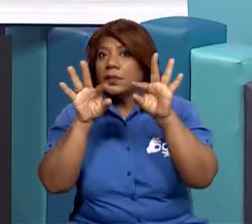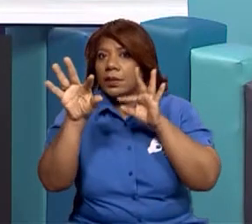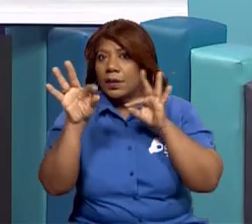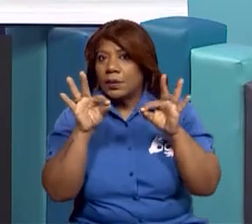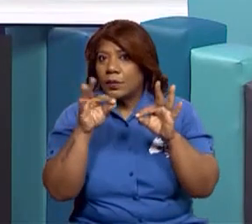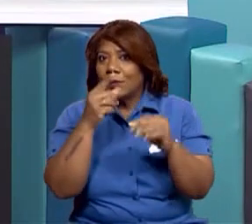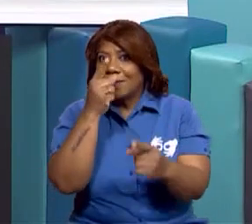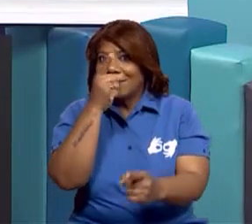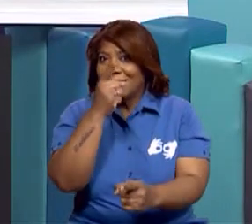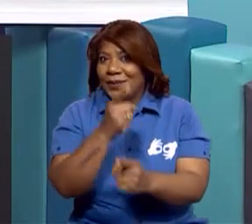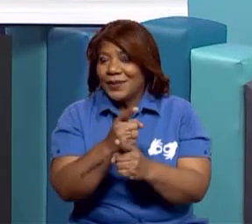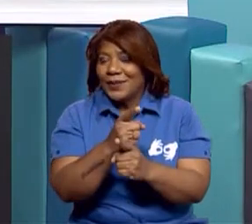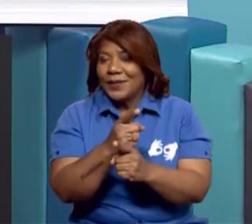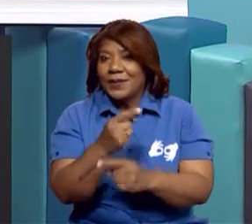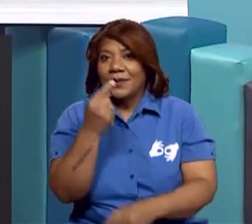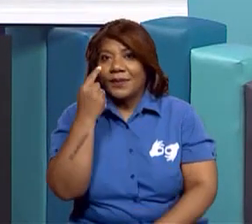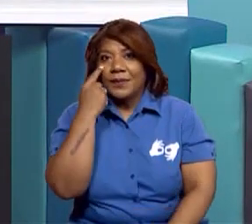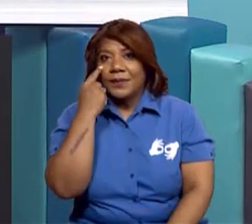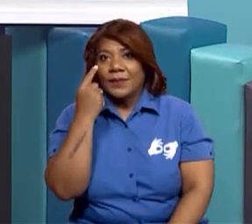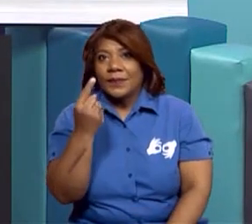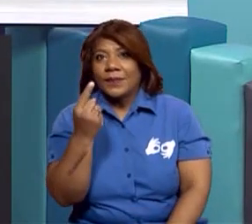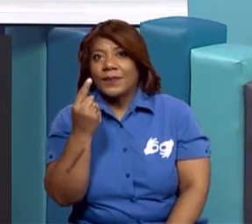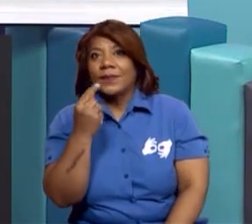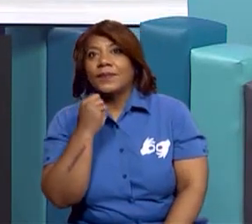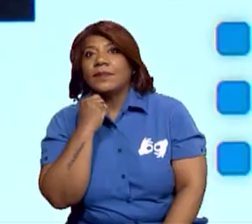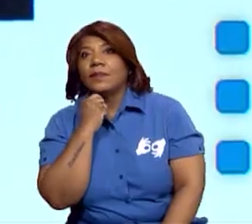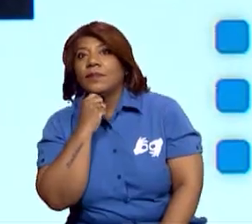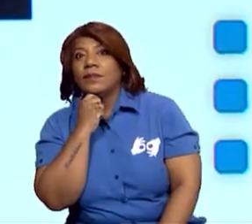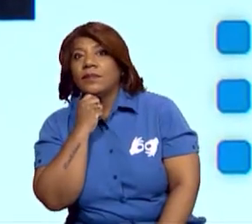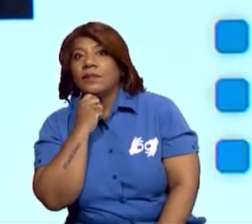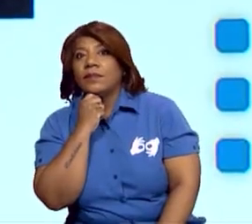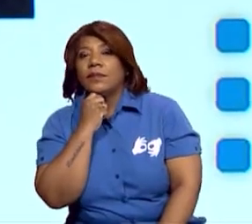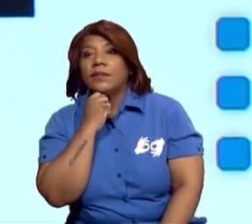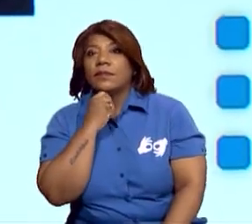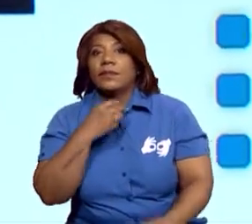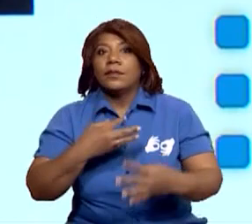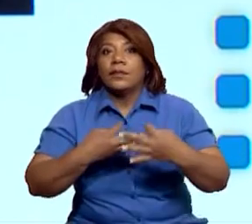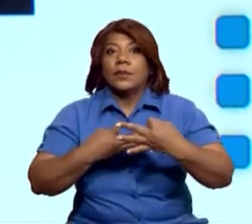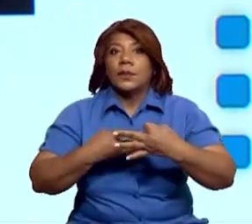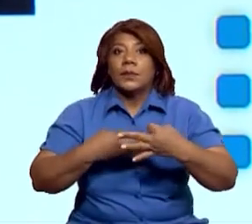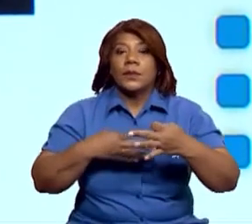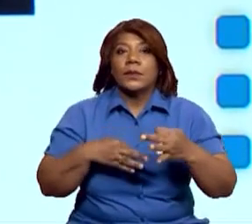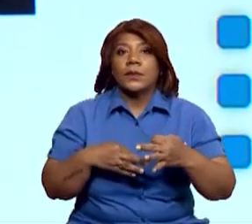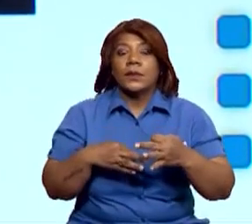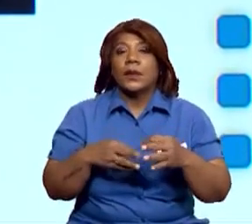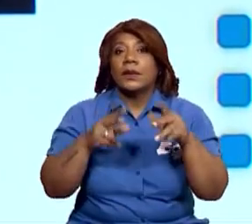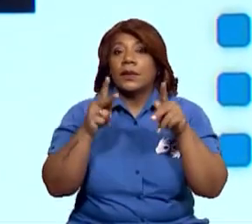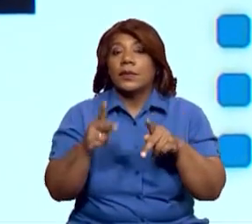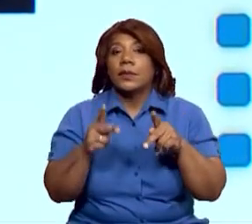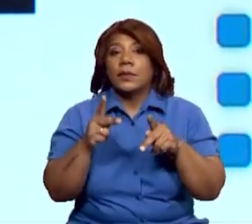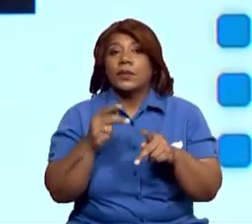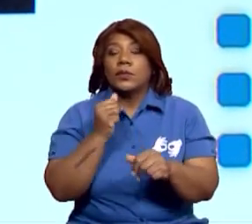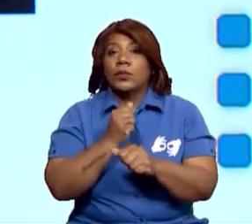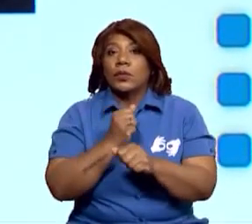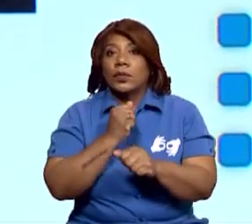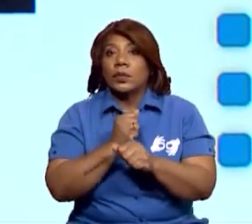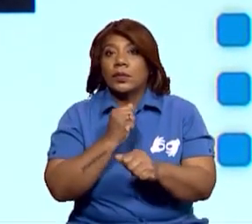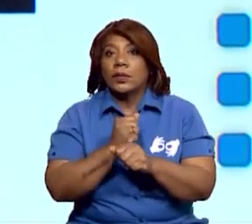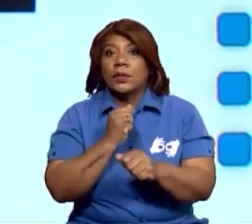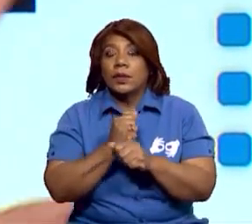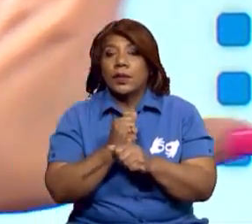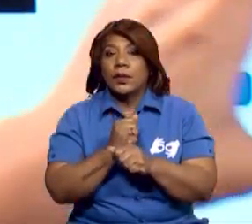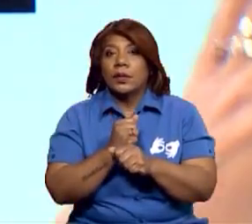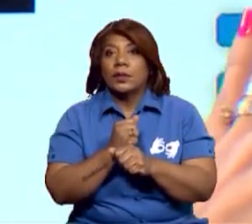Tenemos también aquí, si tú ves, hay como un taller de personas que están cociendo.